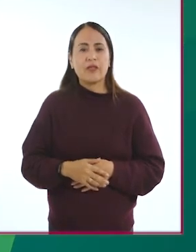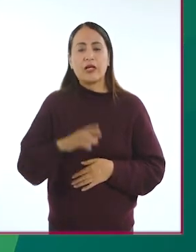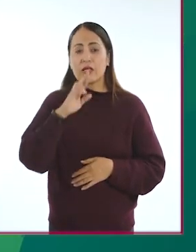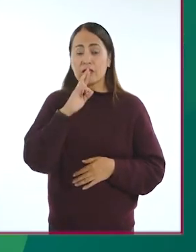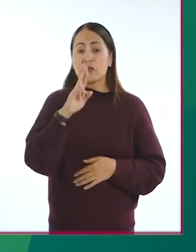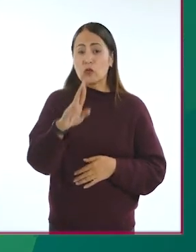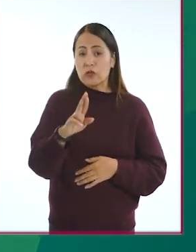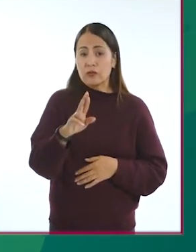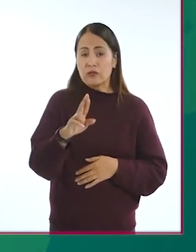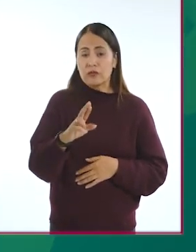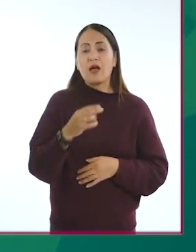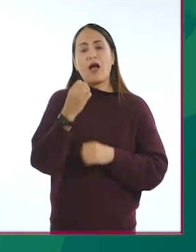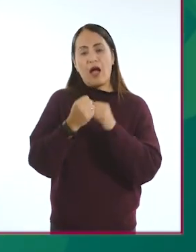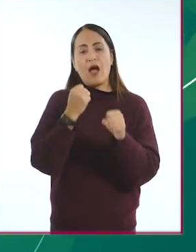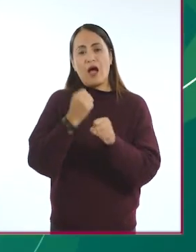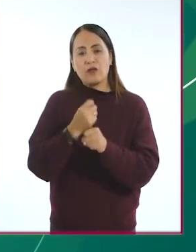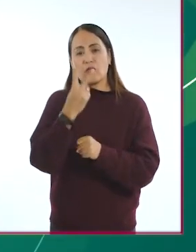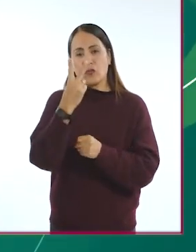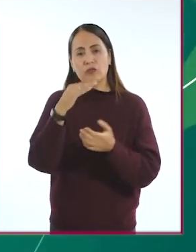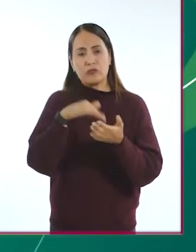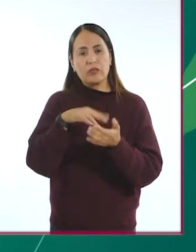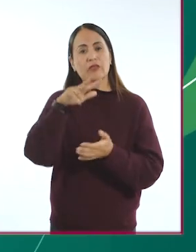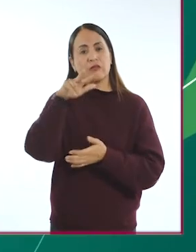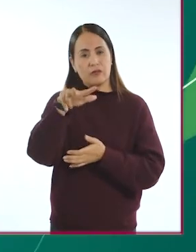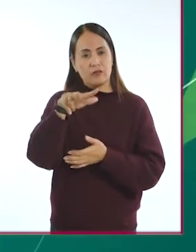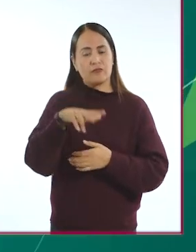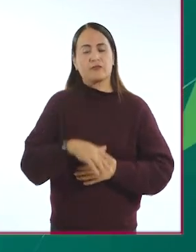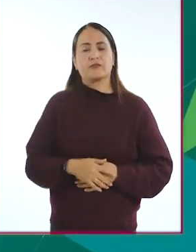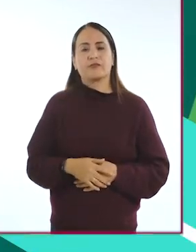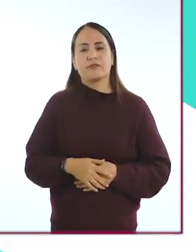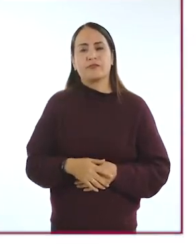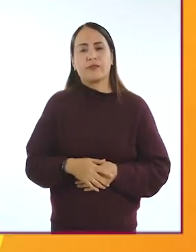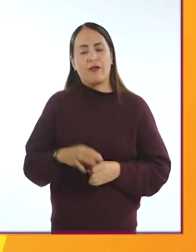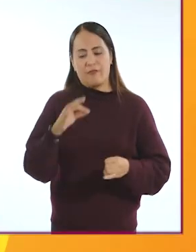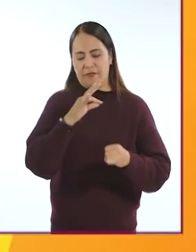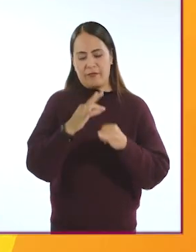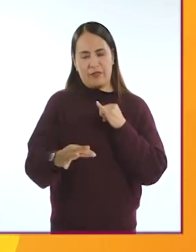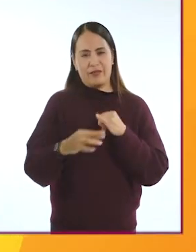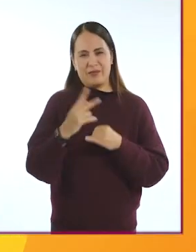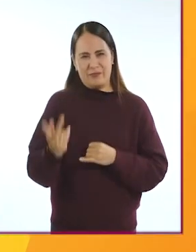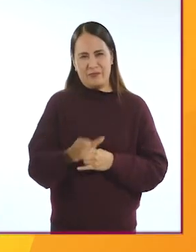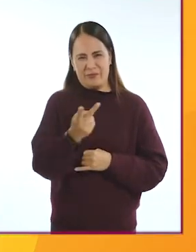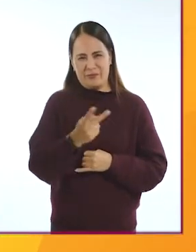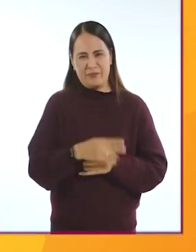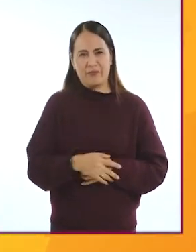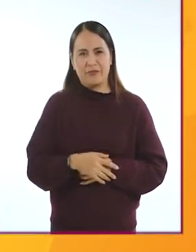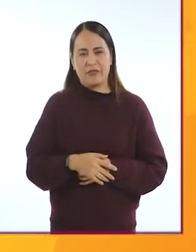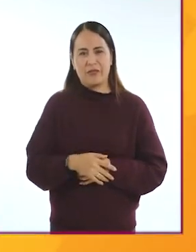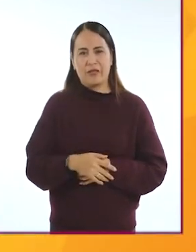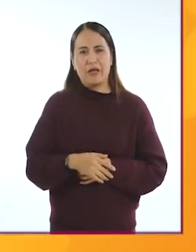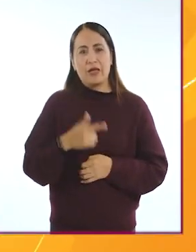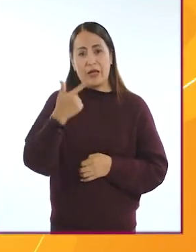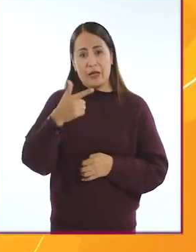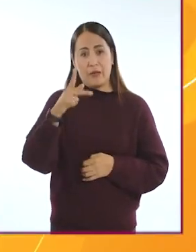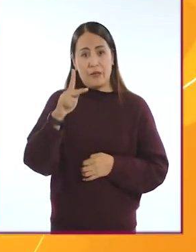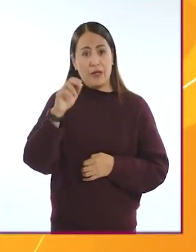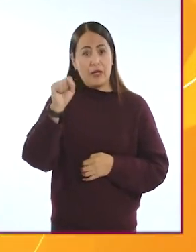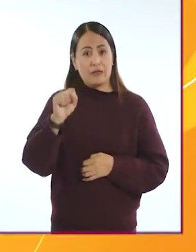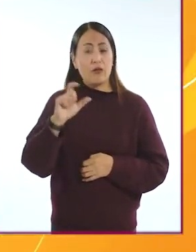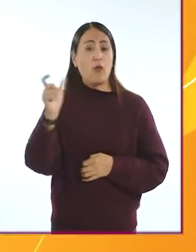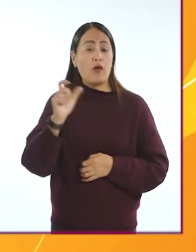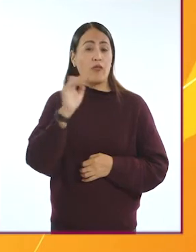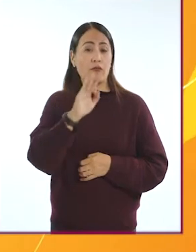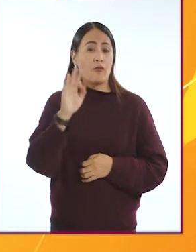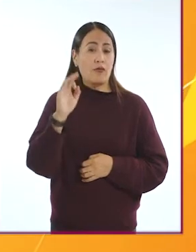La respuesta correcta es en el año 2018. La última pregunta es ¿Cuándo fue creado el GPS?